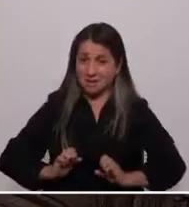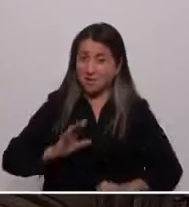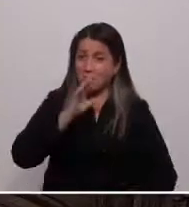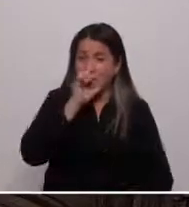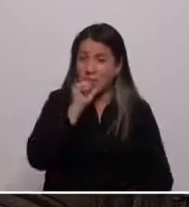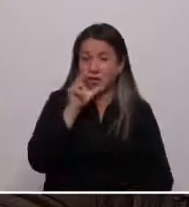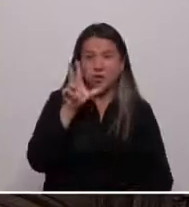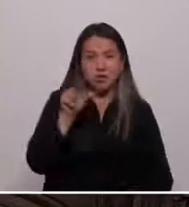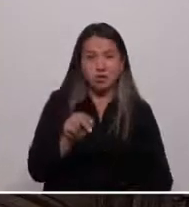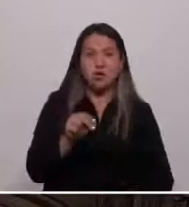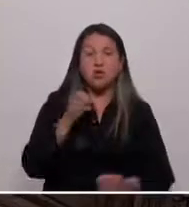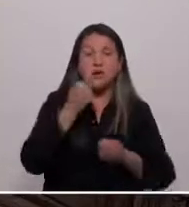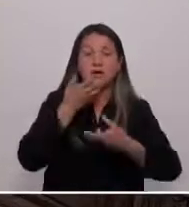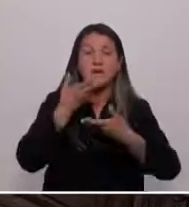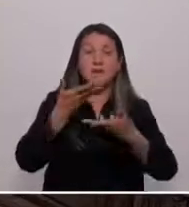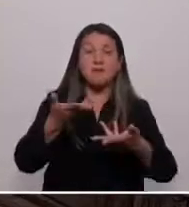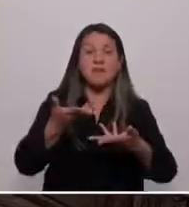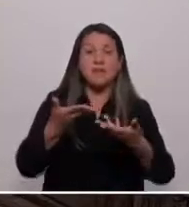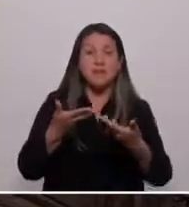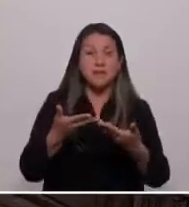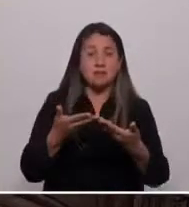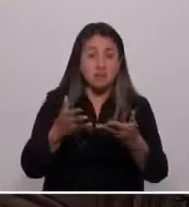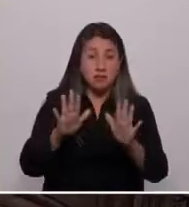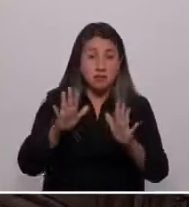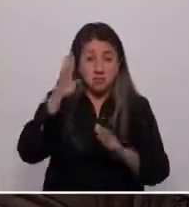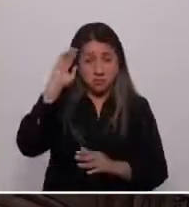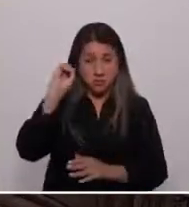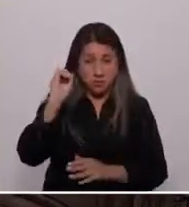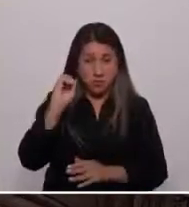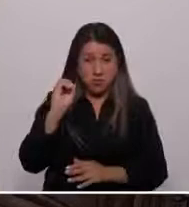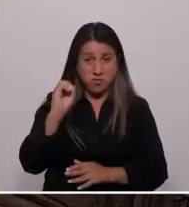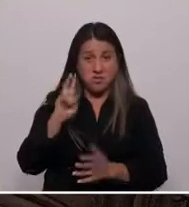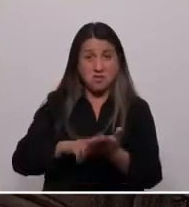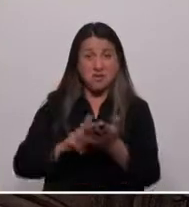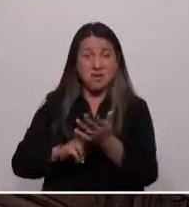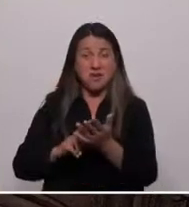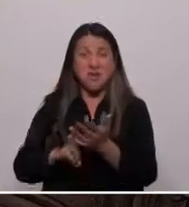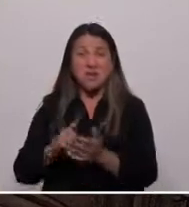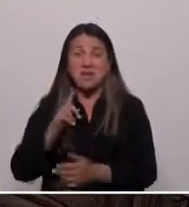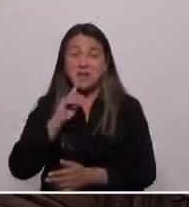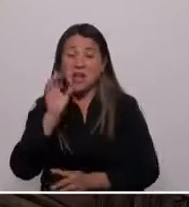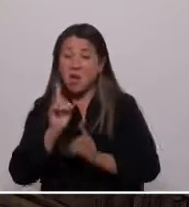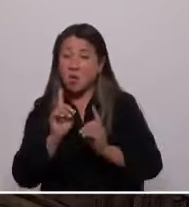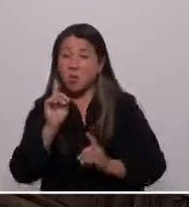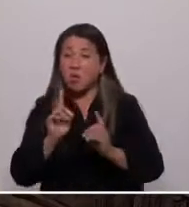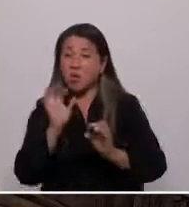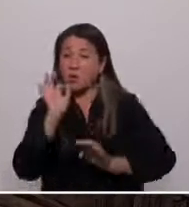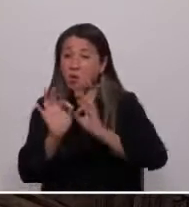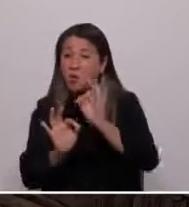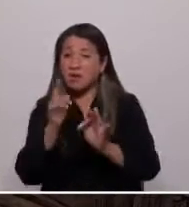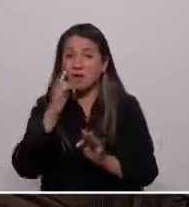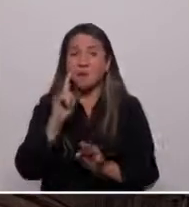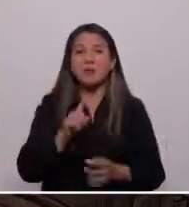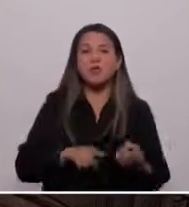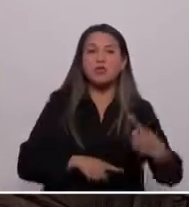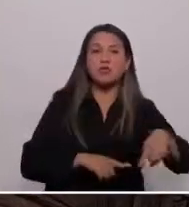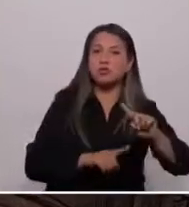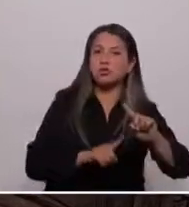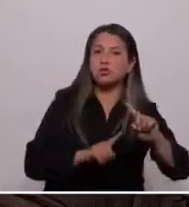libertad de expresión y ahoga la diversidad, esa que tanto pregona a la izquierda, pero que no trepida a asfixiar cuando tiene el poder.